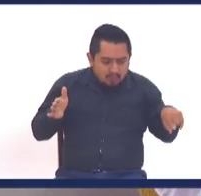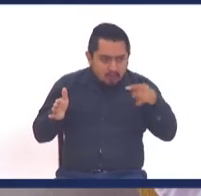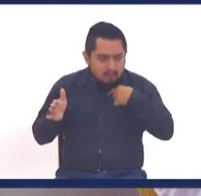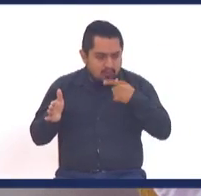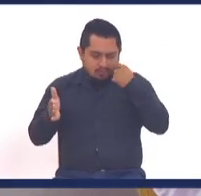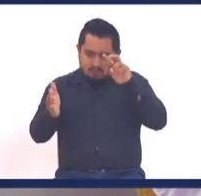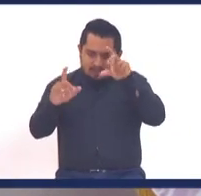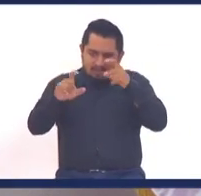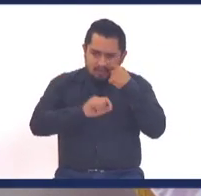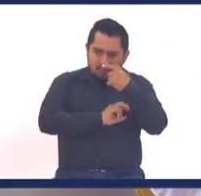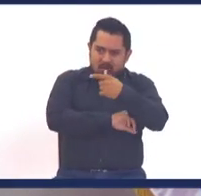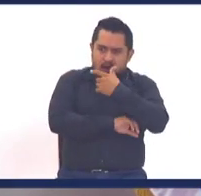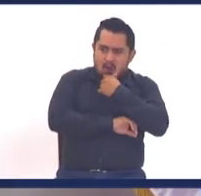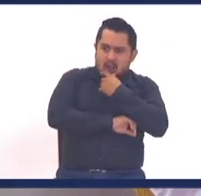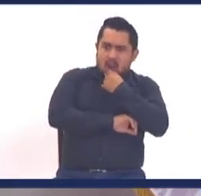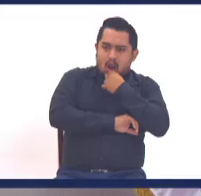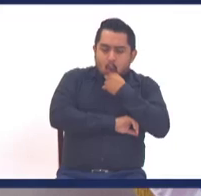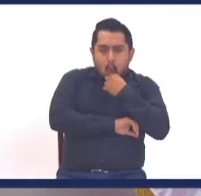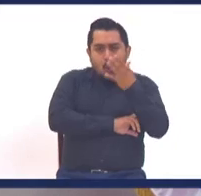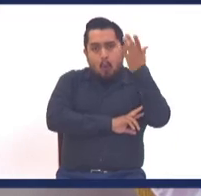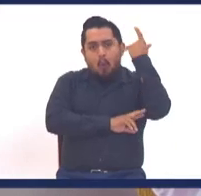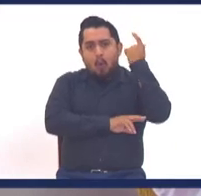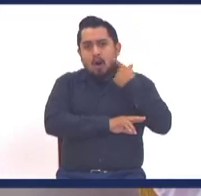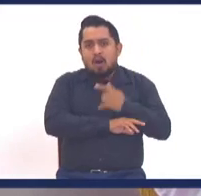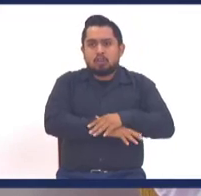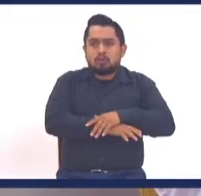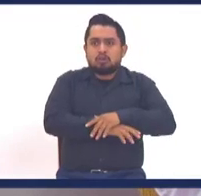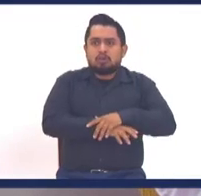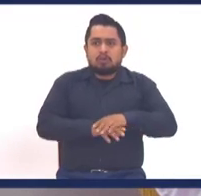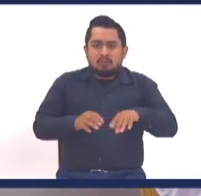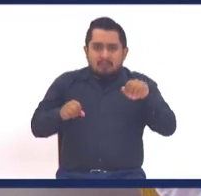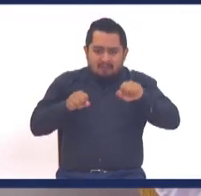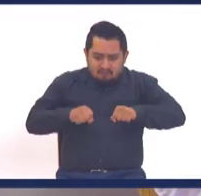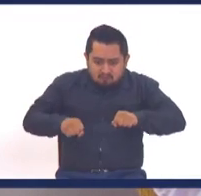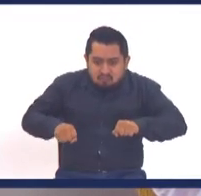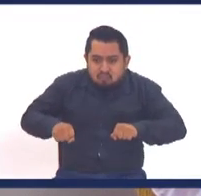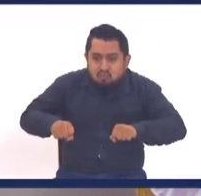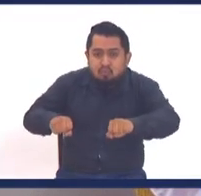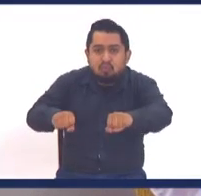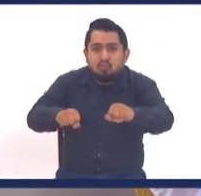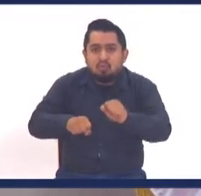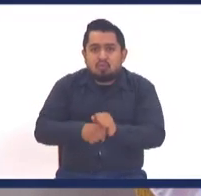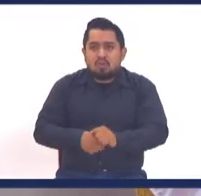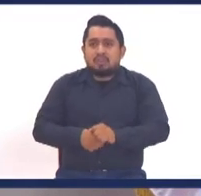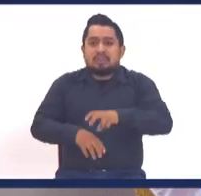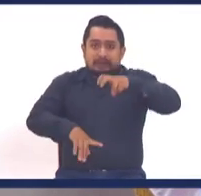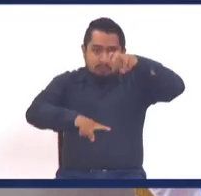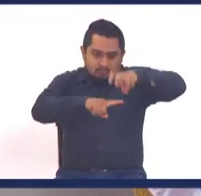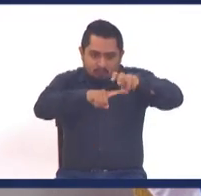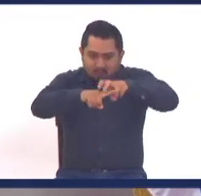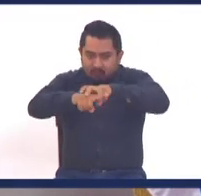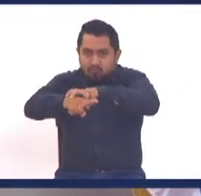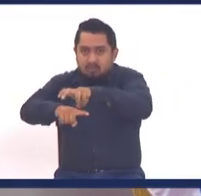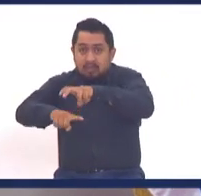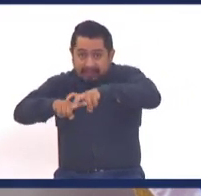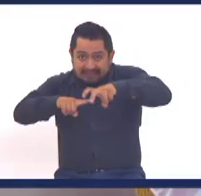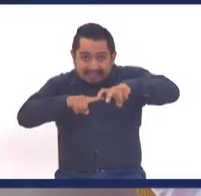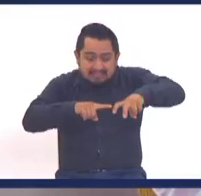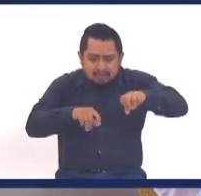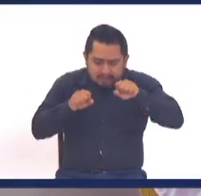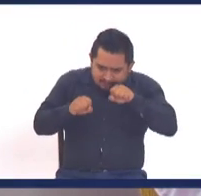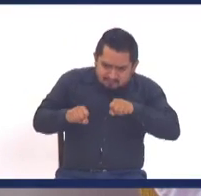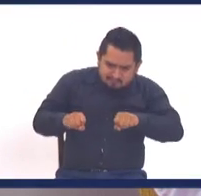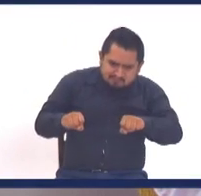wow señor, yo me acuerdo, cuando empujábamos las sillas, en unos carritos metálicos, para llevarlas, a los salones de escuela bíblica, que